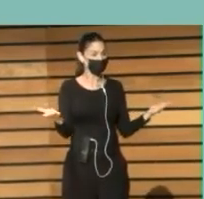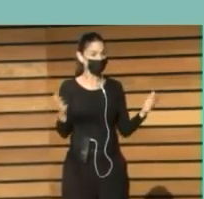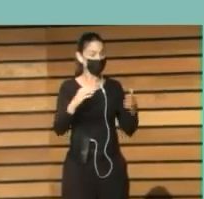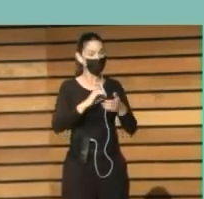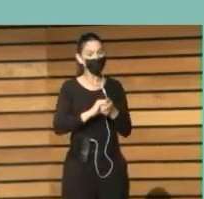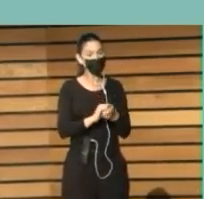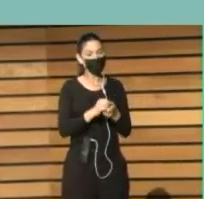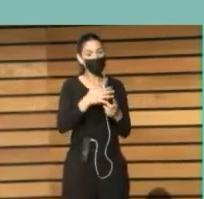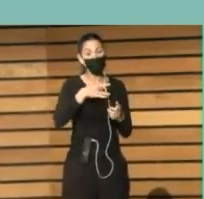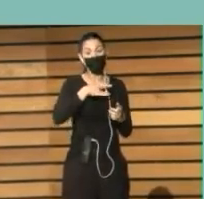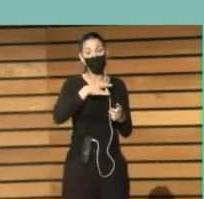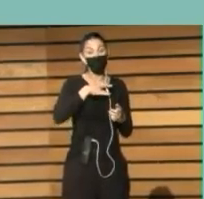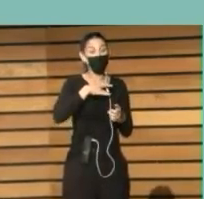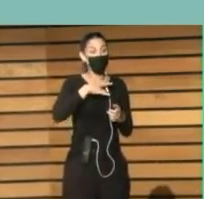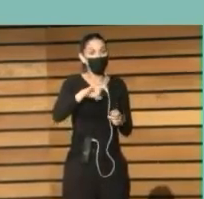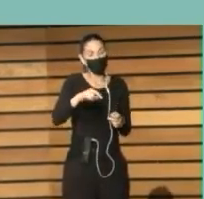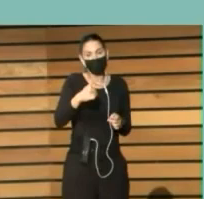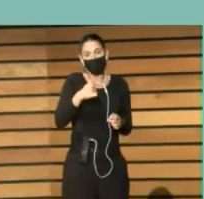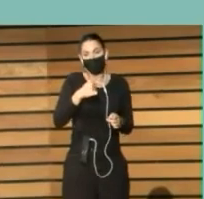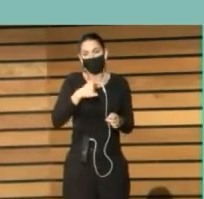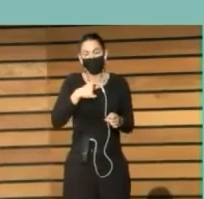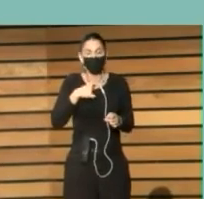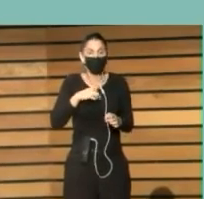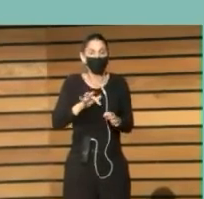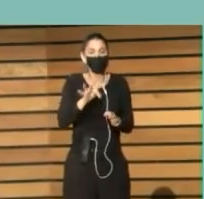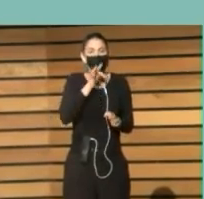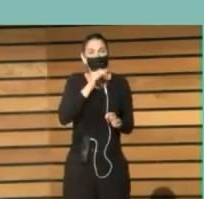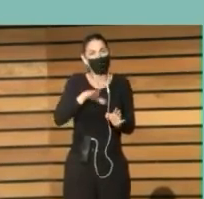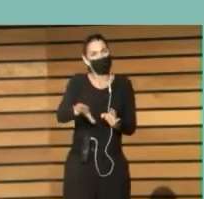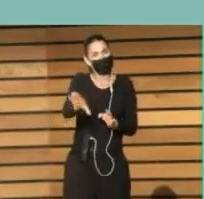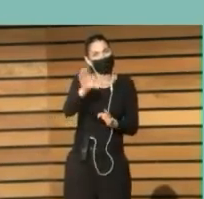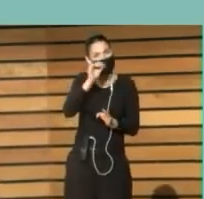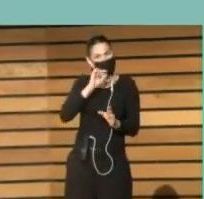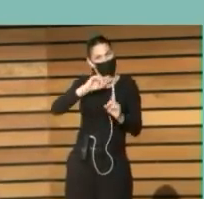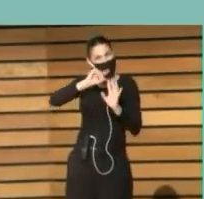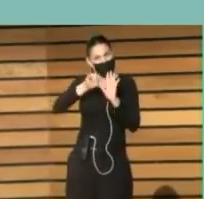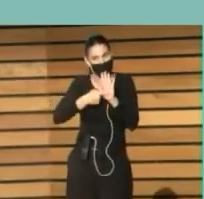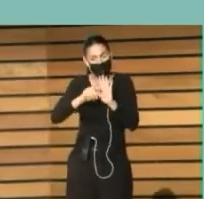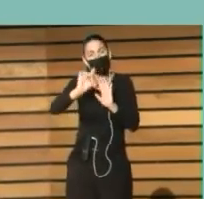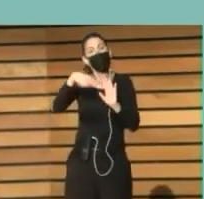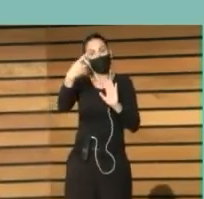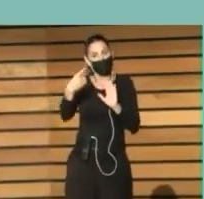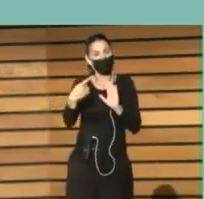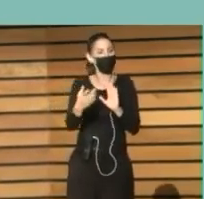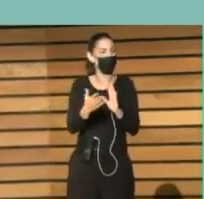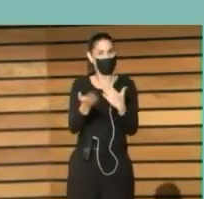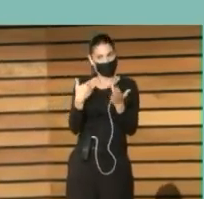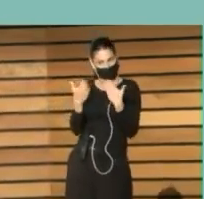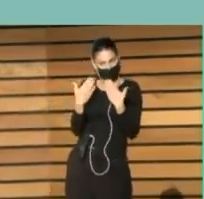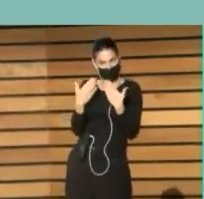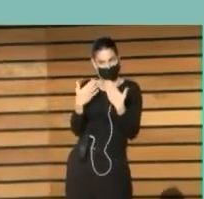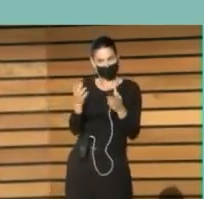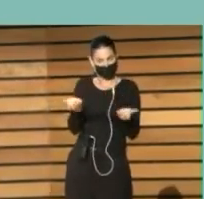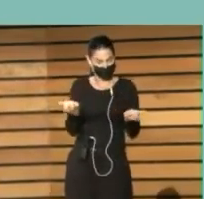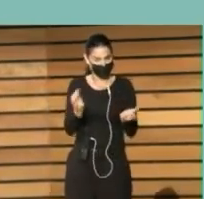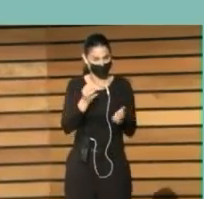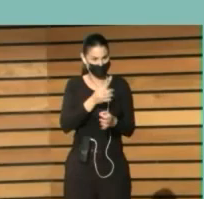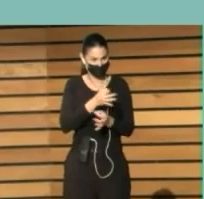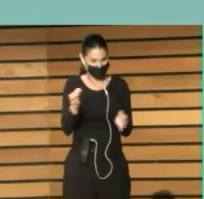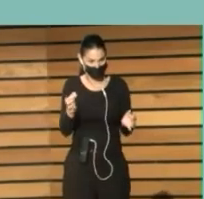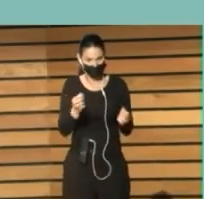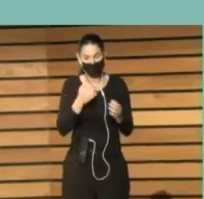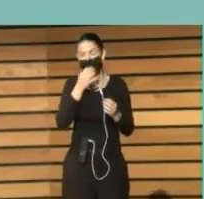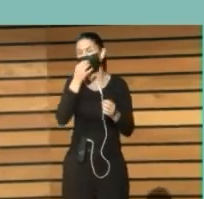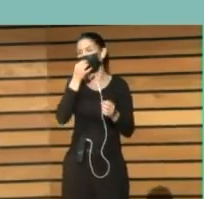A lo mejor Es que yo No acabé De captar Del todo Su pregunta Pero podemos Seguir charlando Después al respecto Pues nada